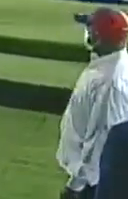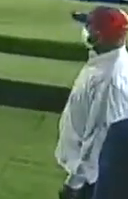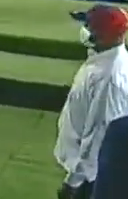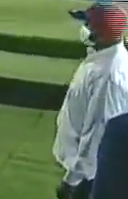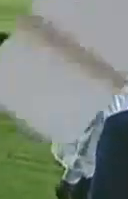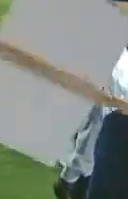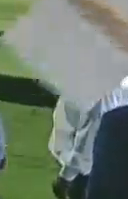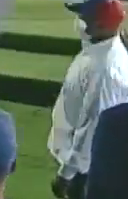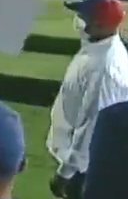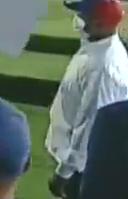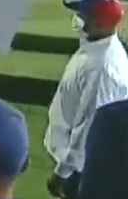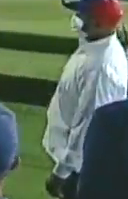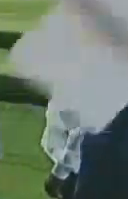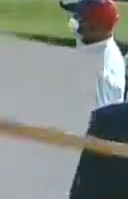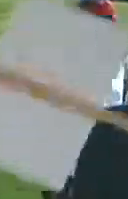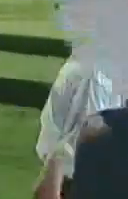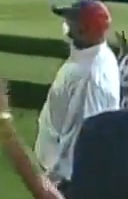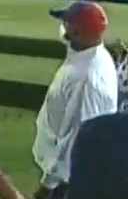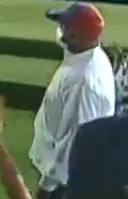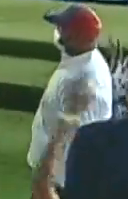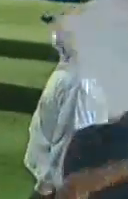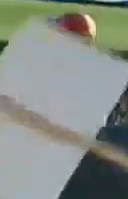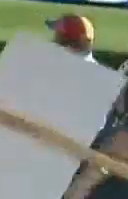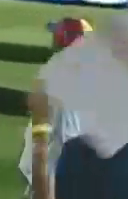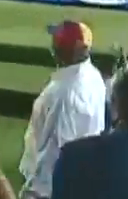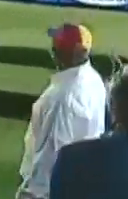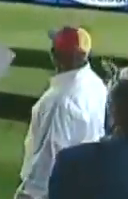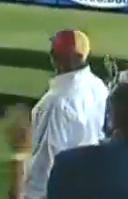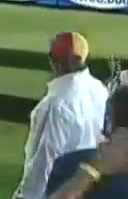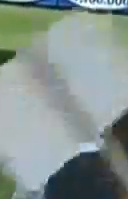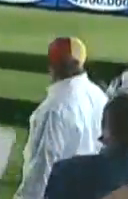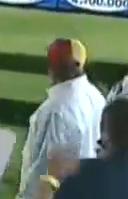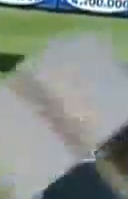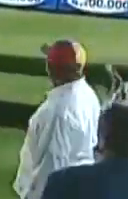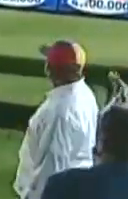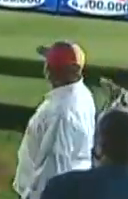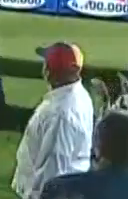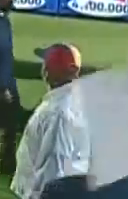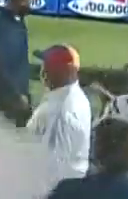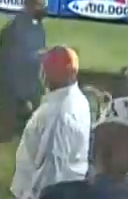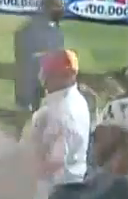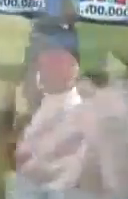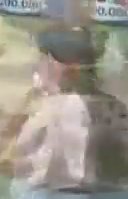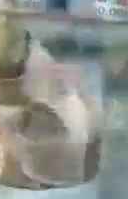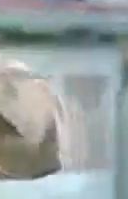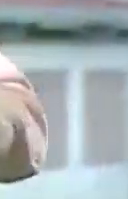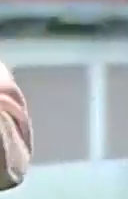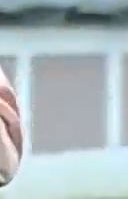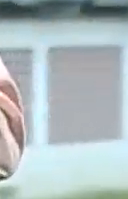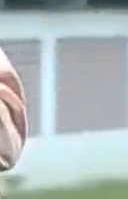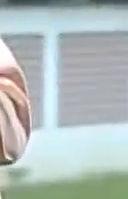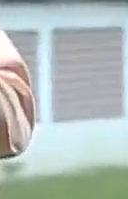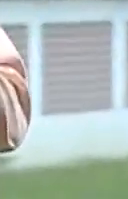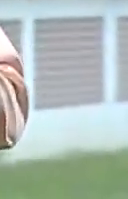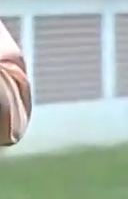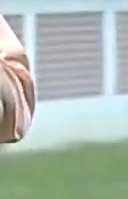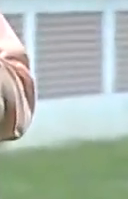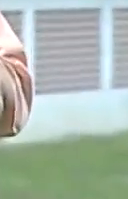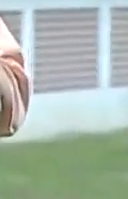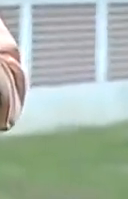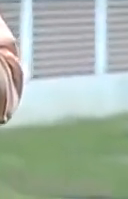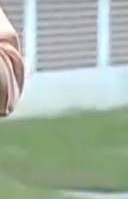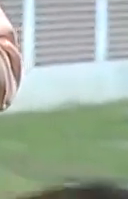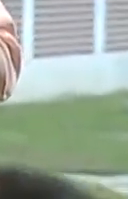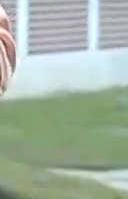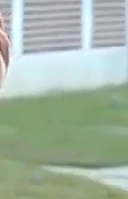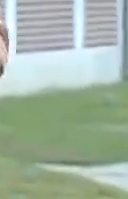pueblo venezolano. Continúa la gran misión Vivienda Venezuela, llevando alegría, dignidad al pueblo venezolano. Nos observamos en este momento el presidente de la